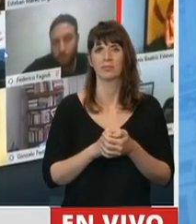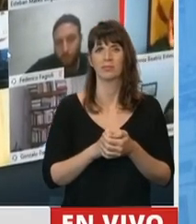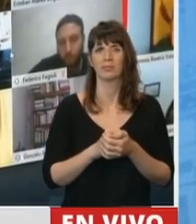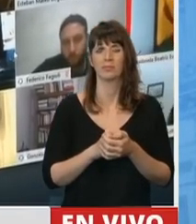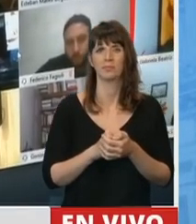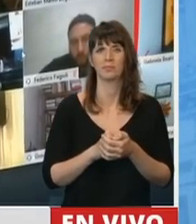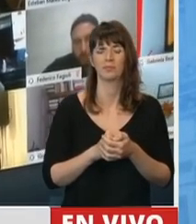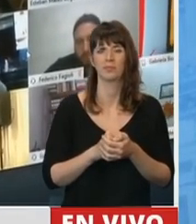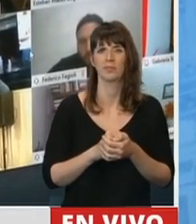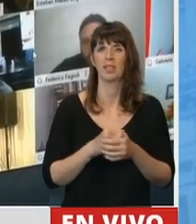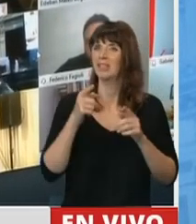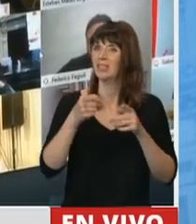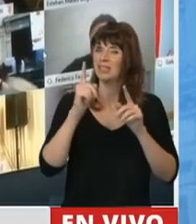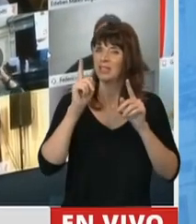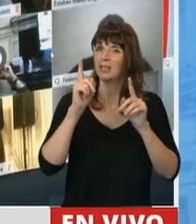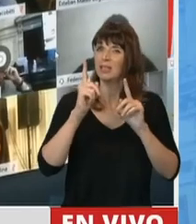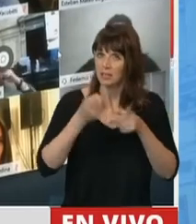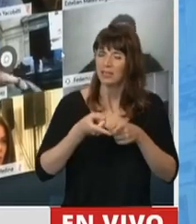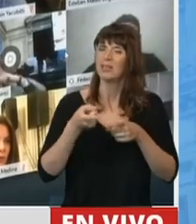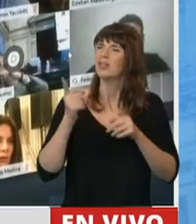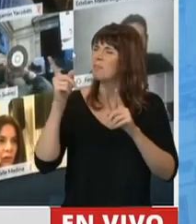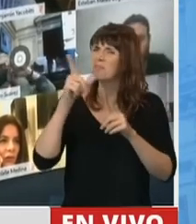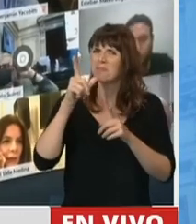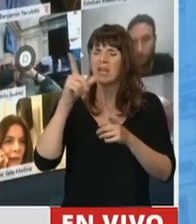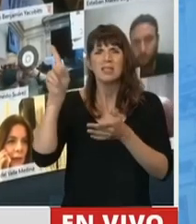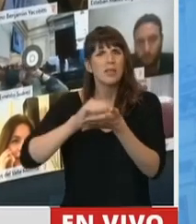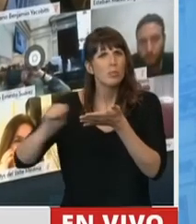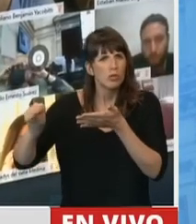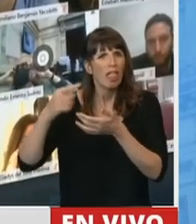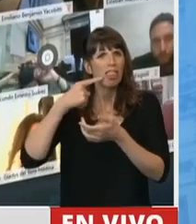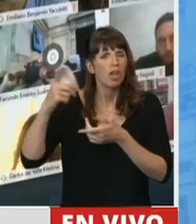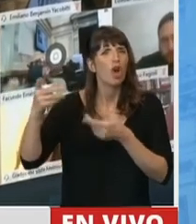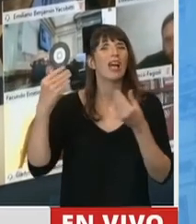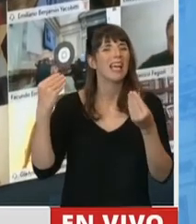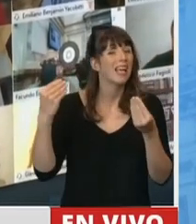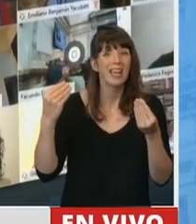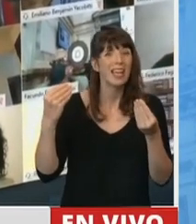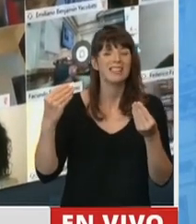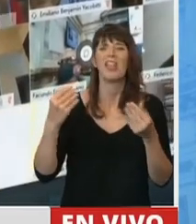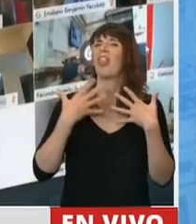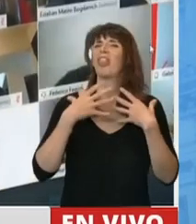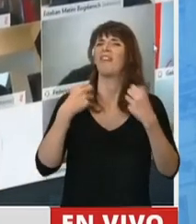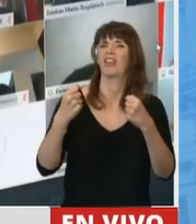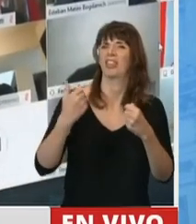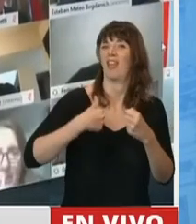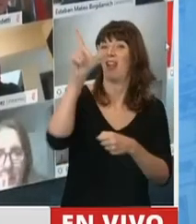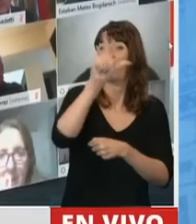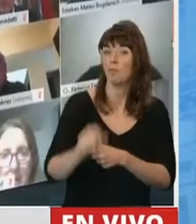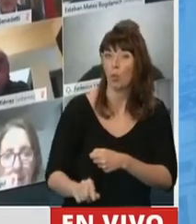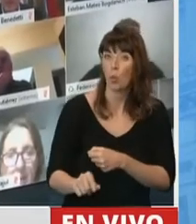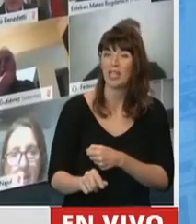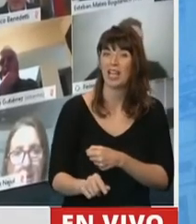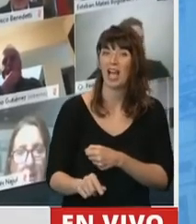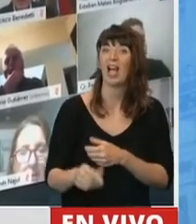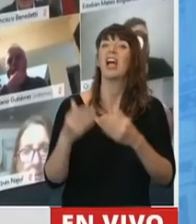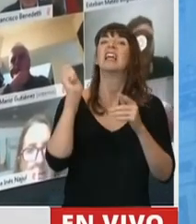las palabras de algún diputado, creo que este desafío mayor de defender la República debe ser ejercido